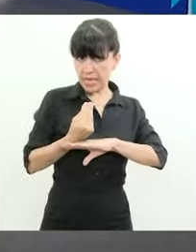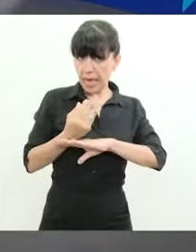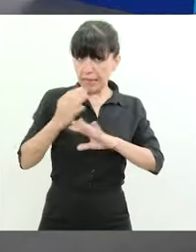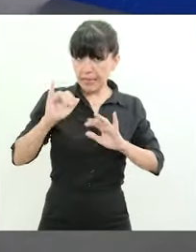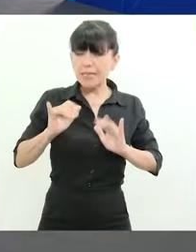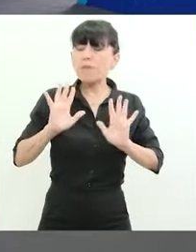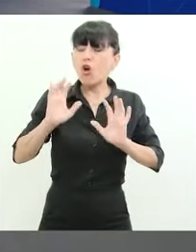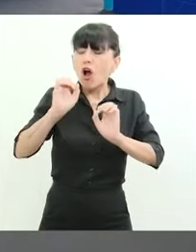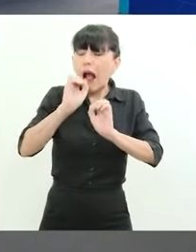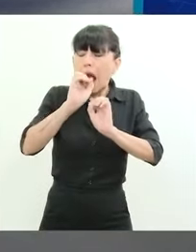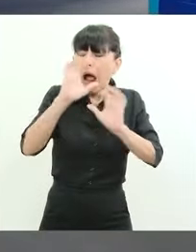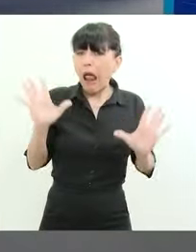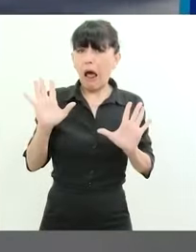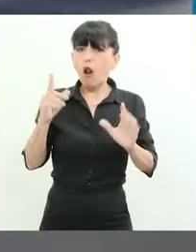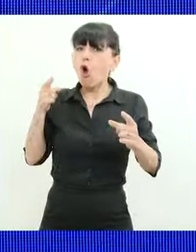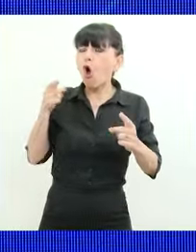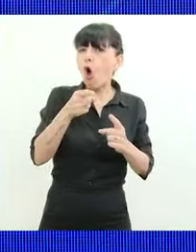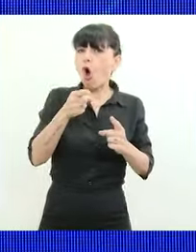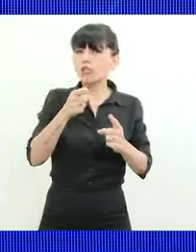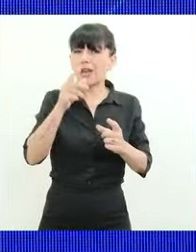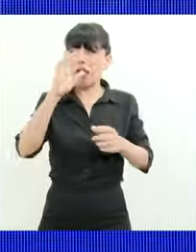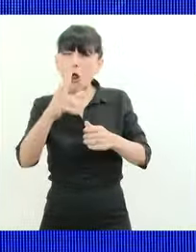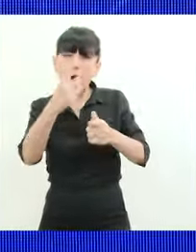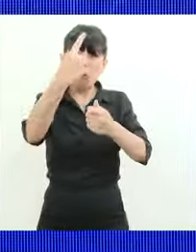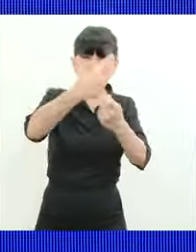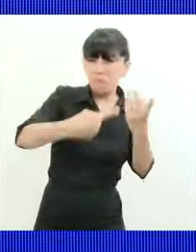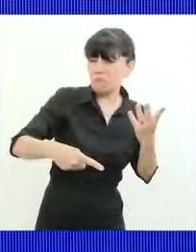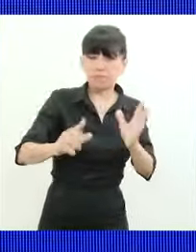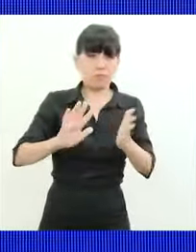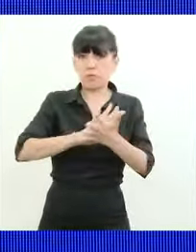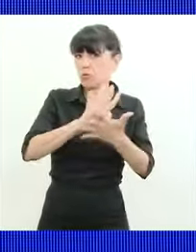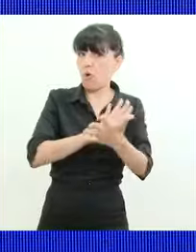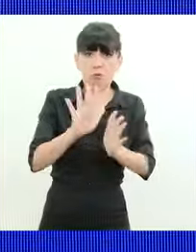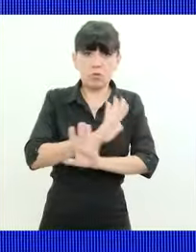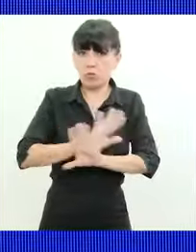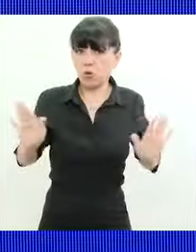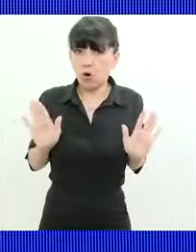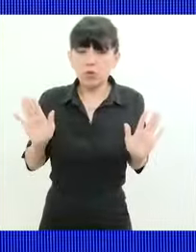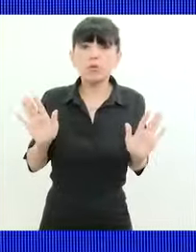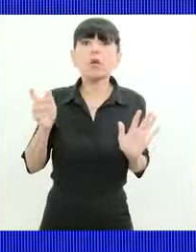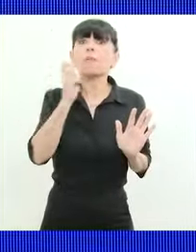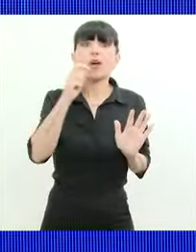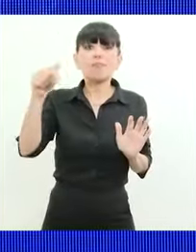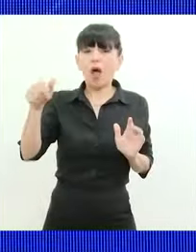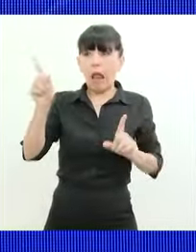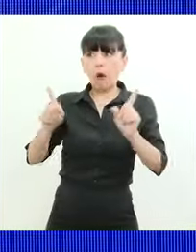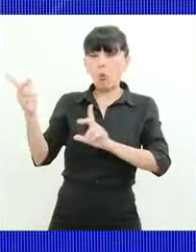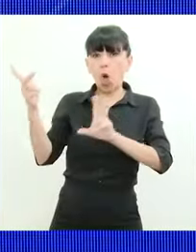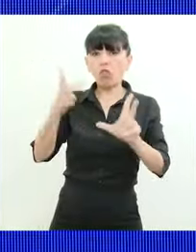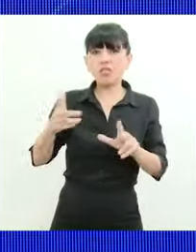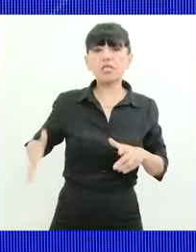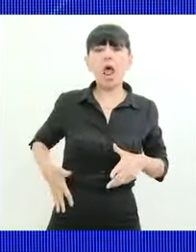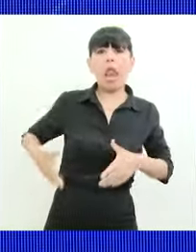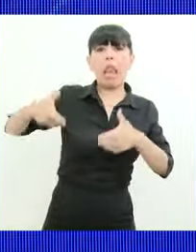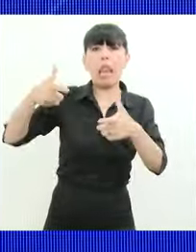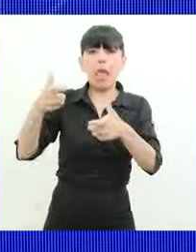clara respecto de la lucha contra la inseguridad y esta aparición de la idea de venta libre de armas que tan